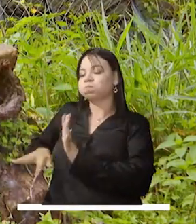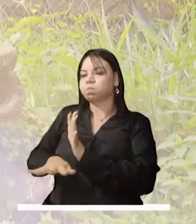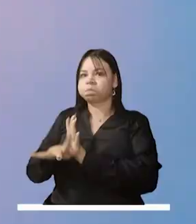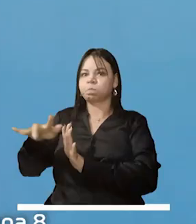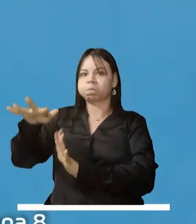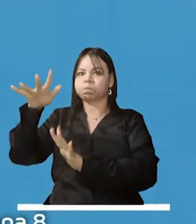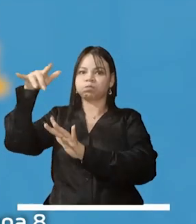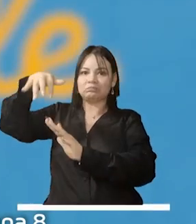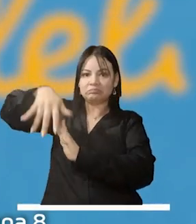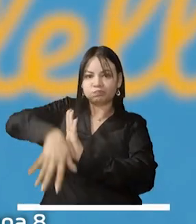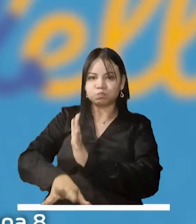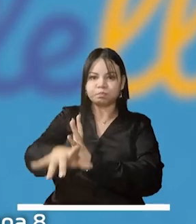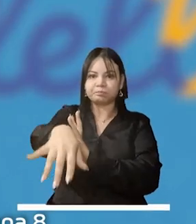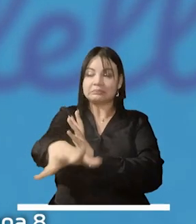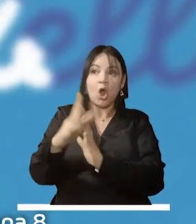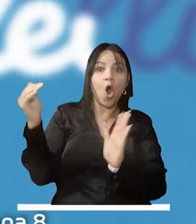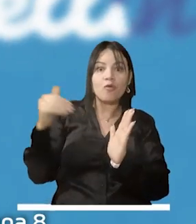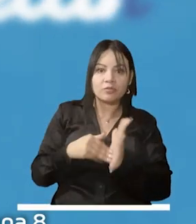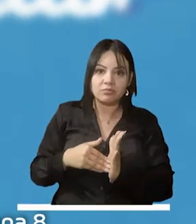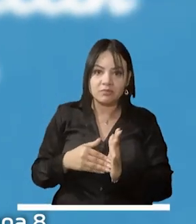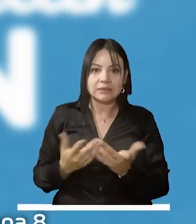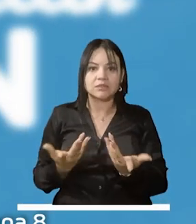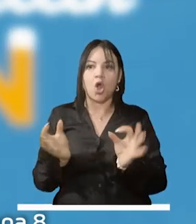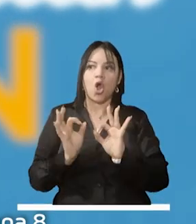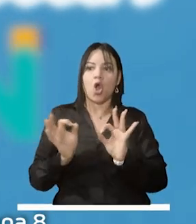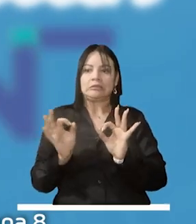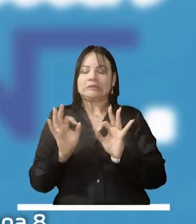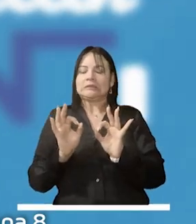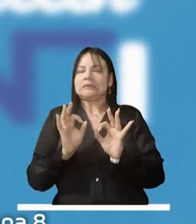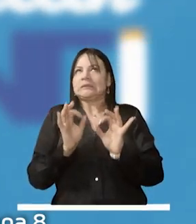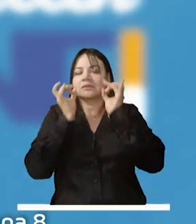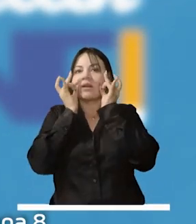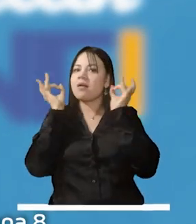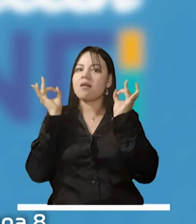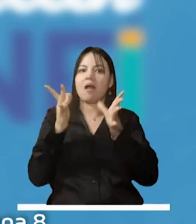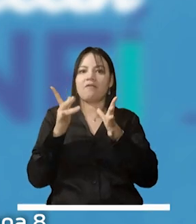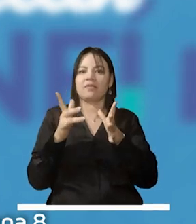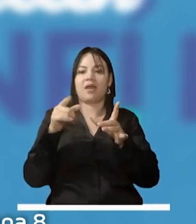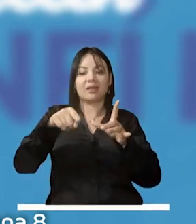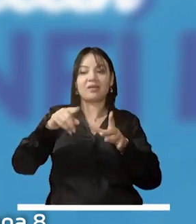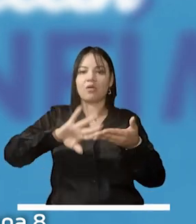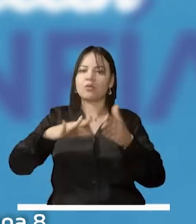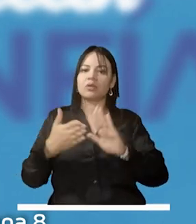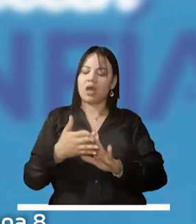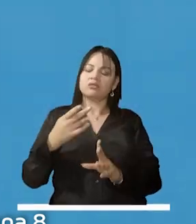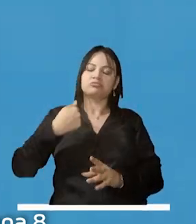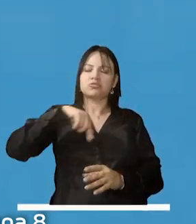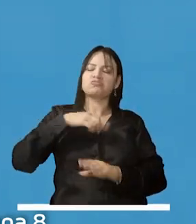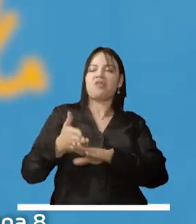es la Rafita. Si vuelve a ver la avenida torrencial o si vuelve a pasar algo mucho más grande en nuestra comunidad,